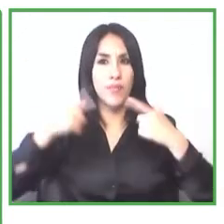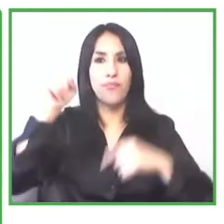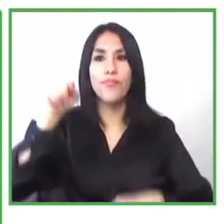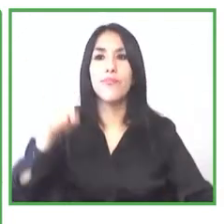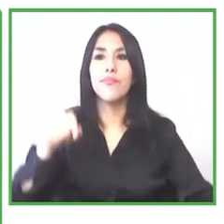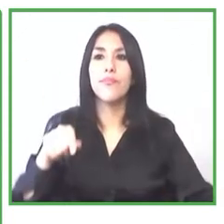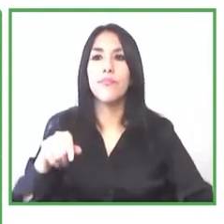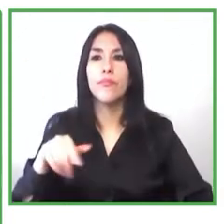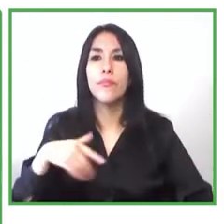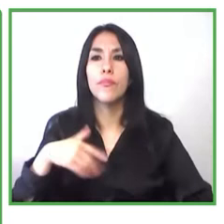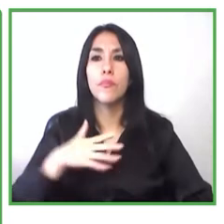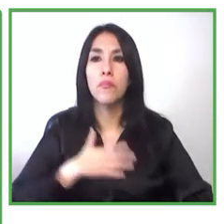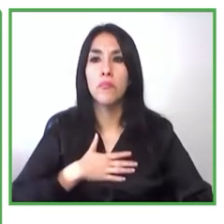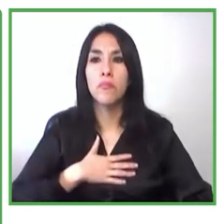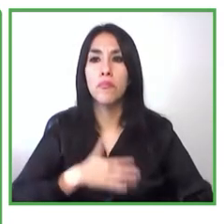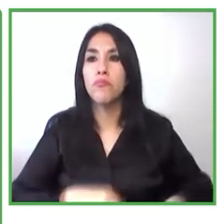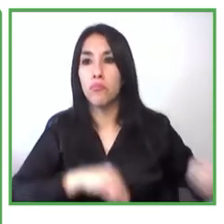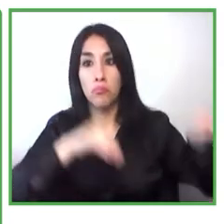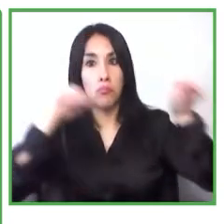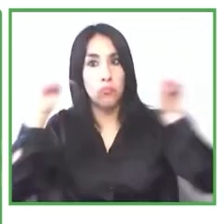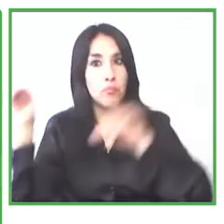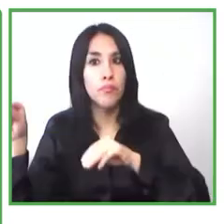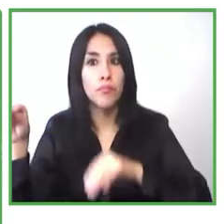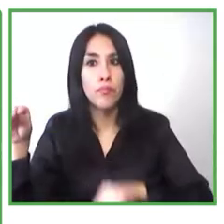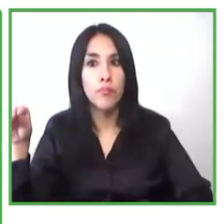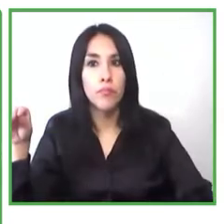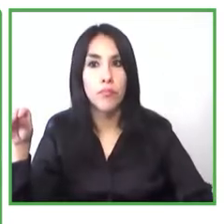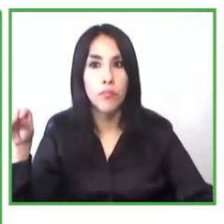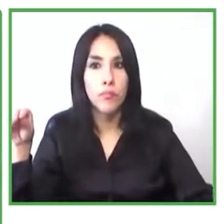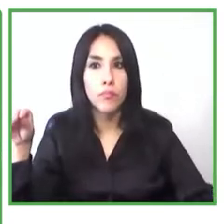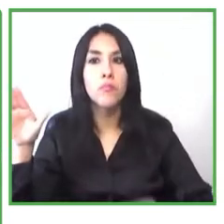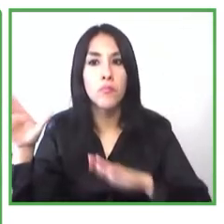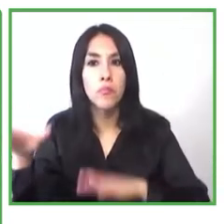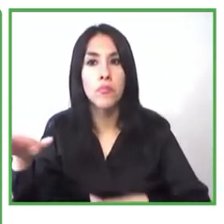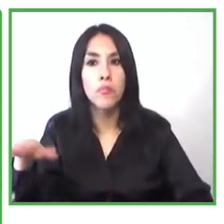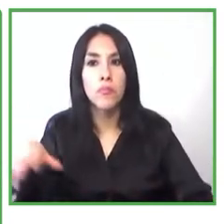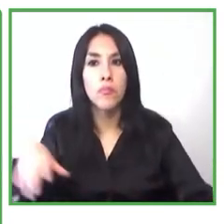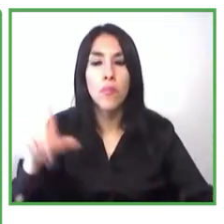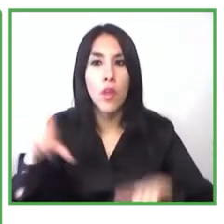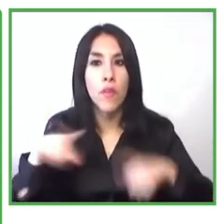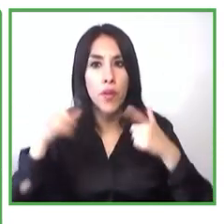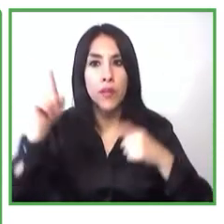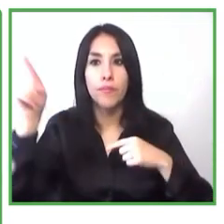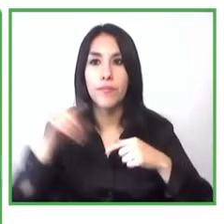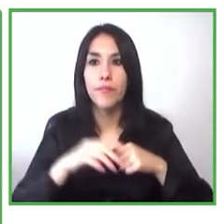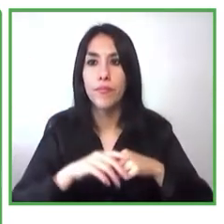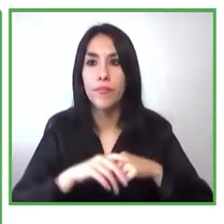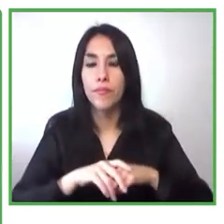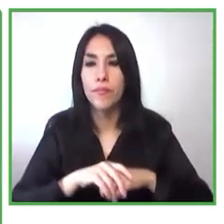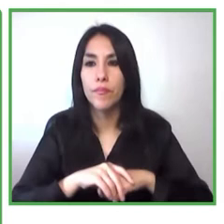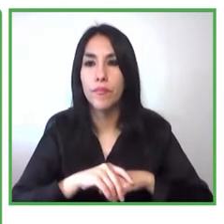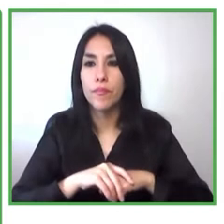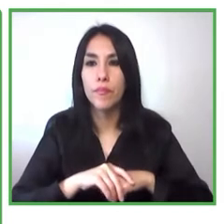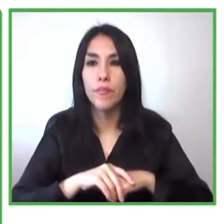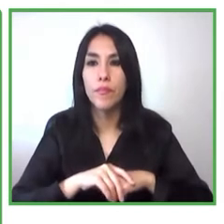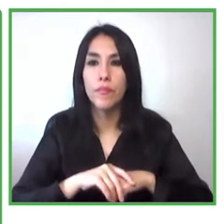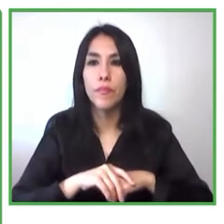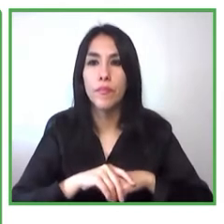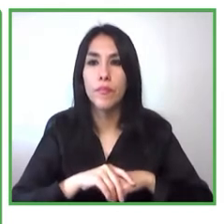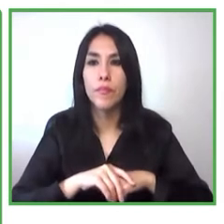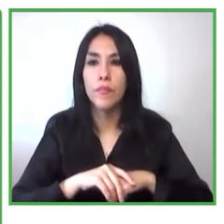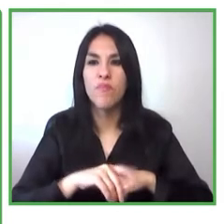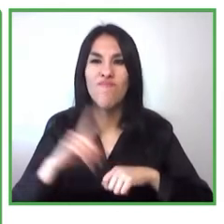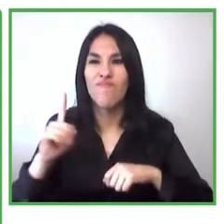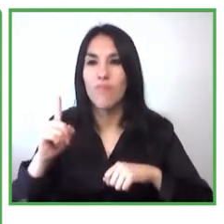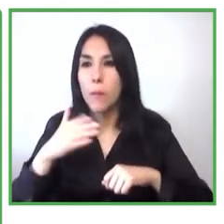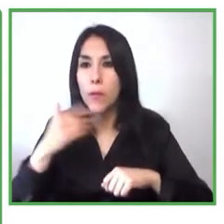ingresos pero en Canchaza mi vida no era mejor como yo lo esperaba no porque la